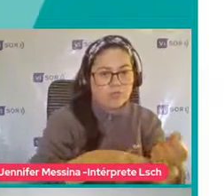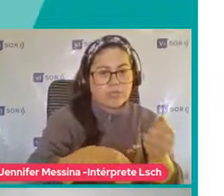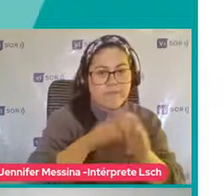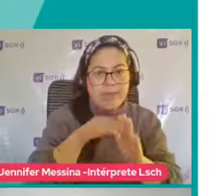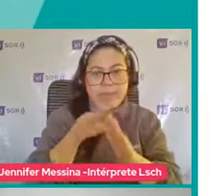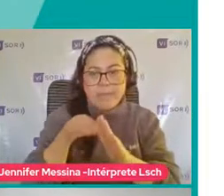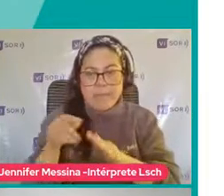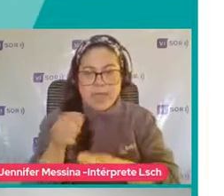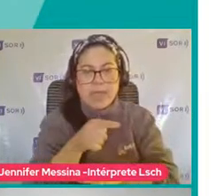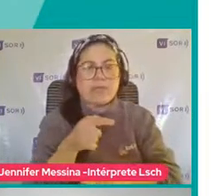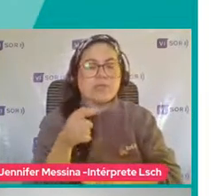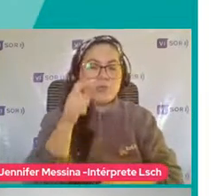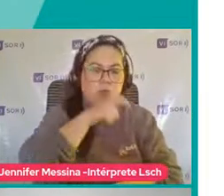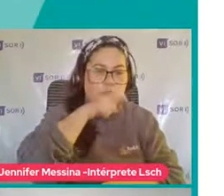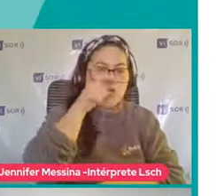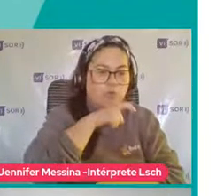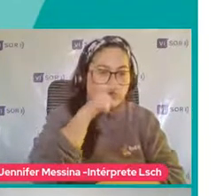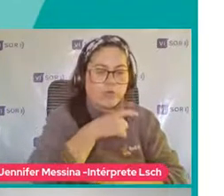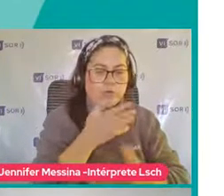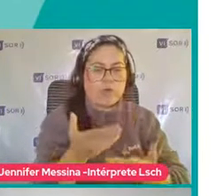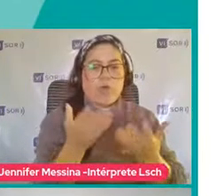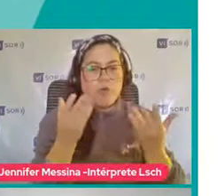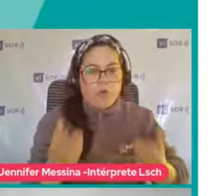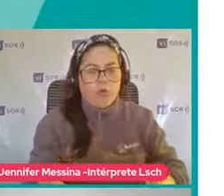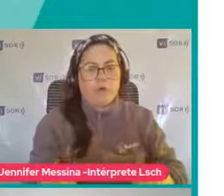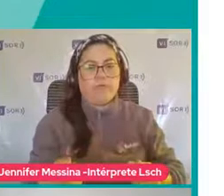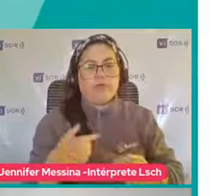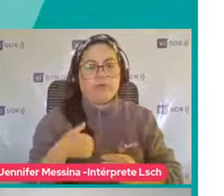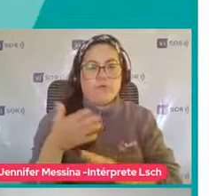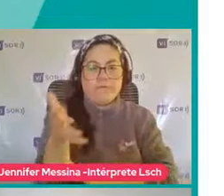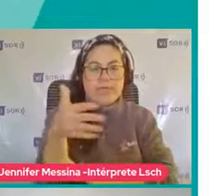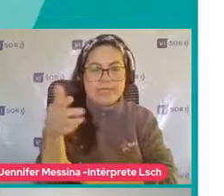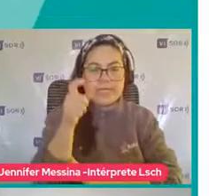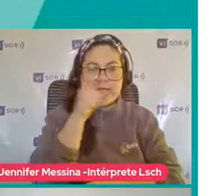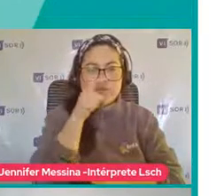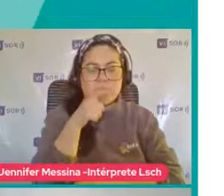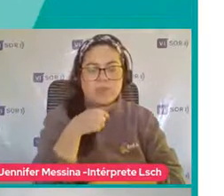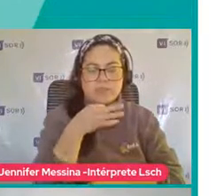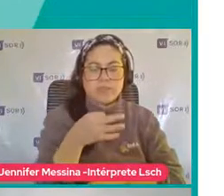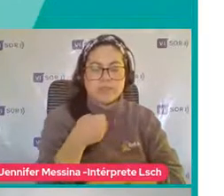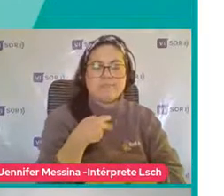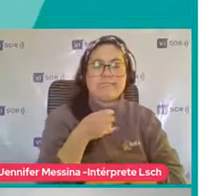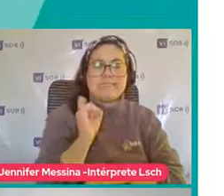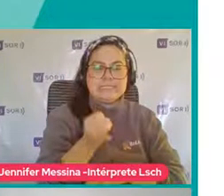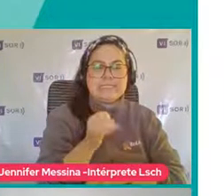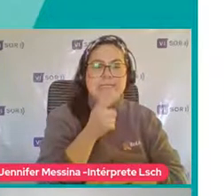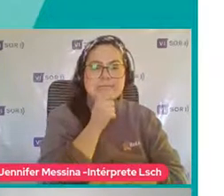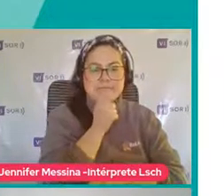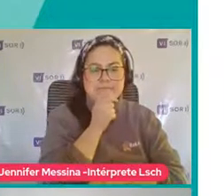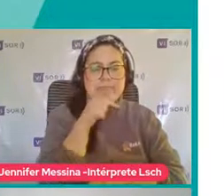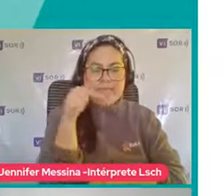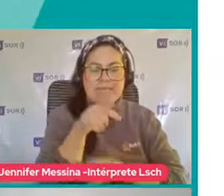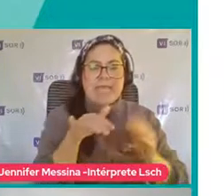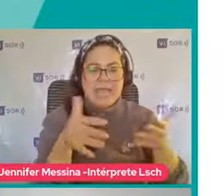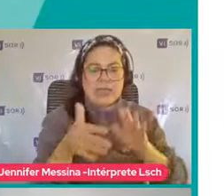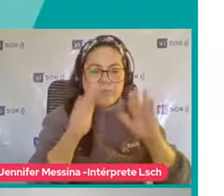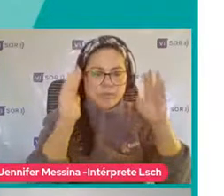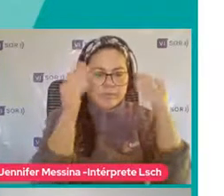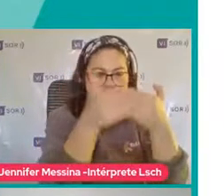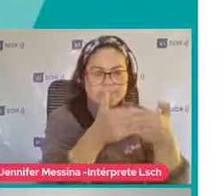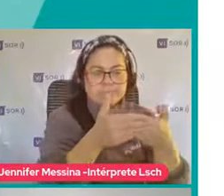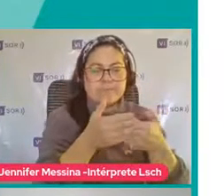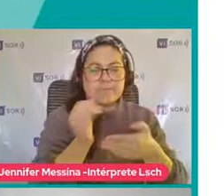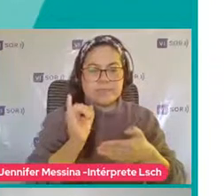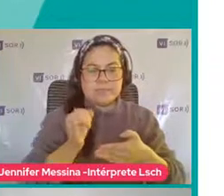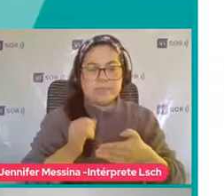rojas Y obviamente En esas banderas rojas Yo me voy a basar Para poder decir Sí Aquí sospecho de un espectro Aquí sospecho de esto